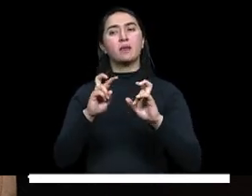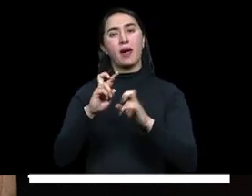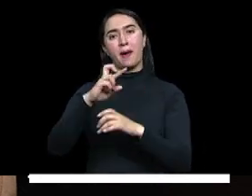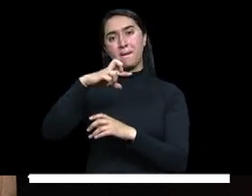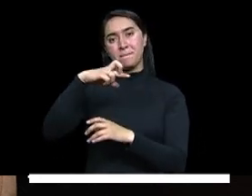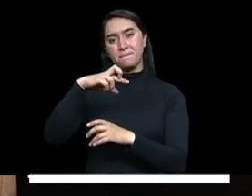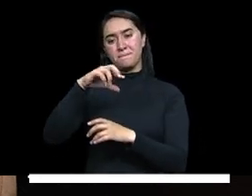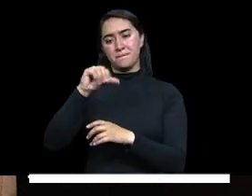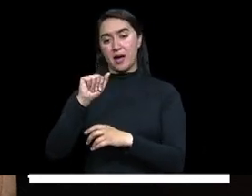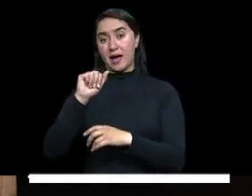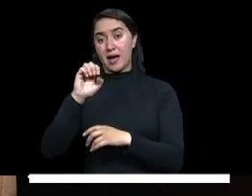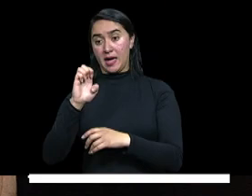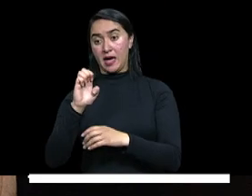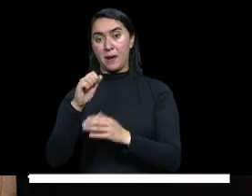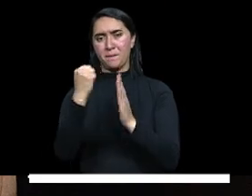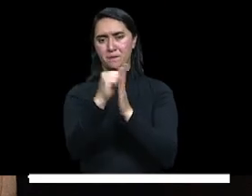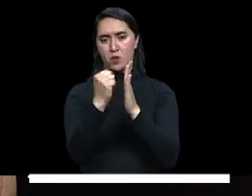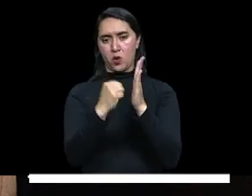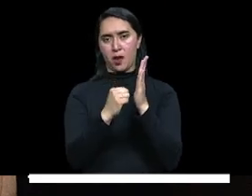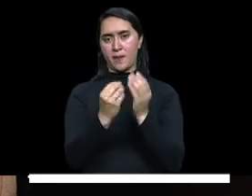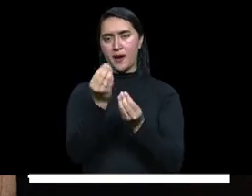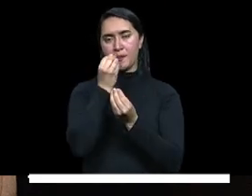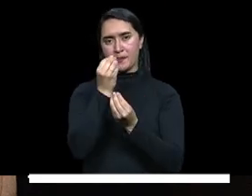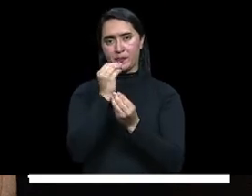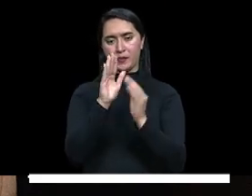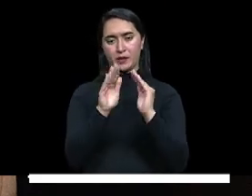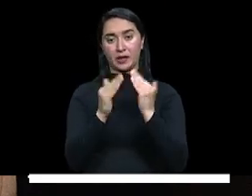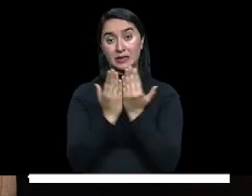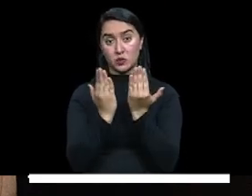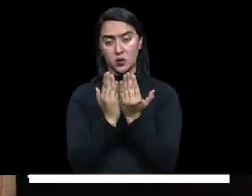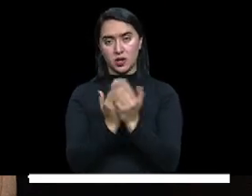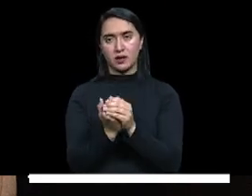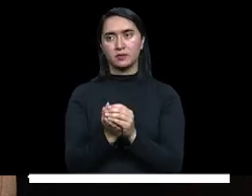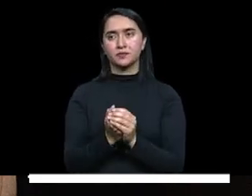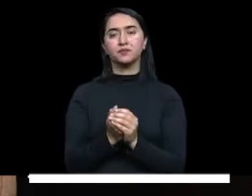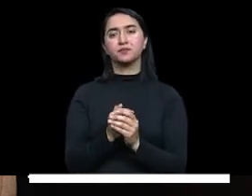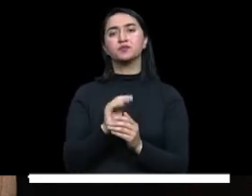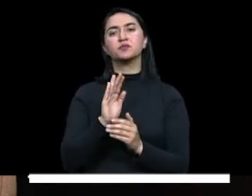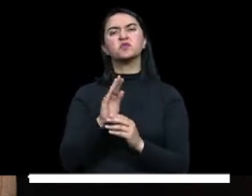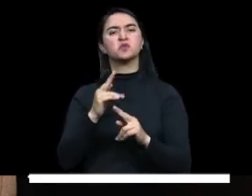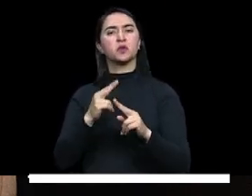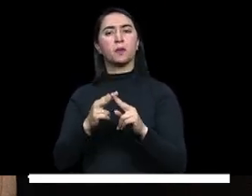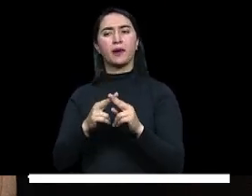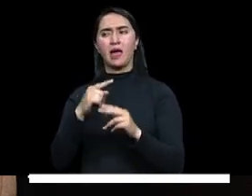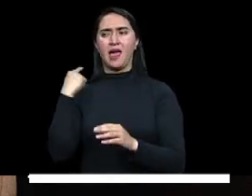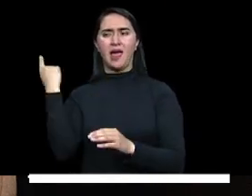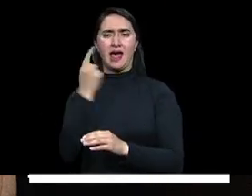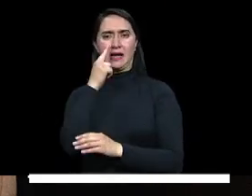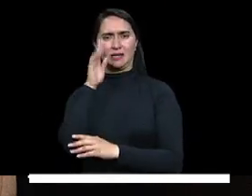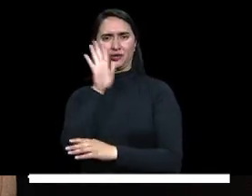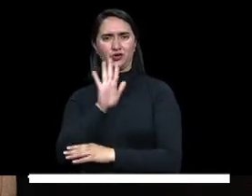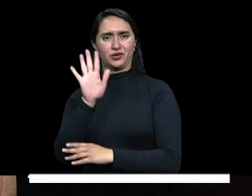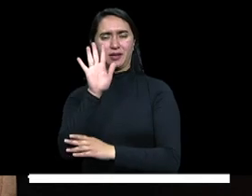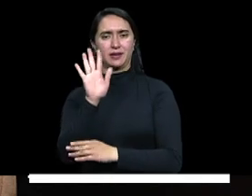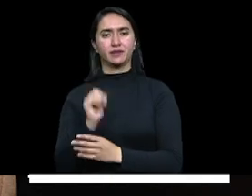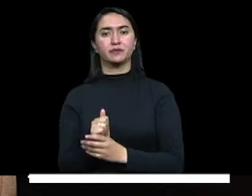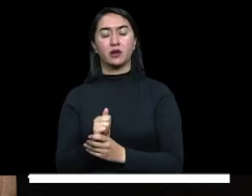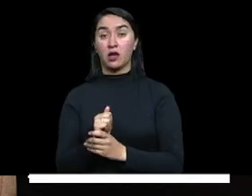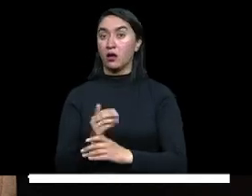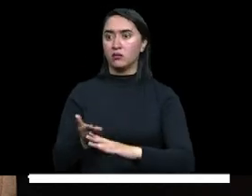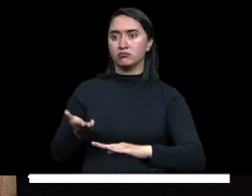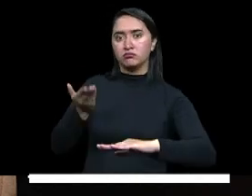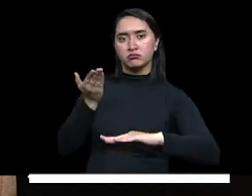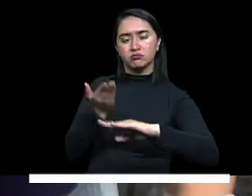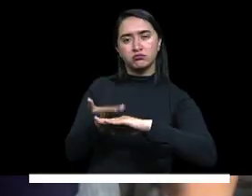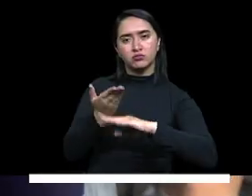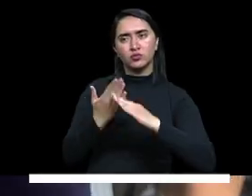de alimentación escolar, el Ministerio opera el programa que conocemos como PAE a nivel nacional, contribuyendo al bienestar